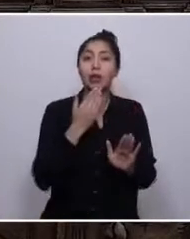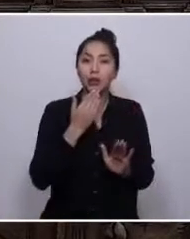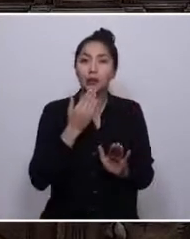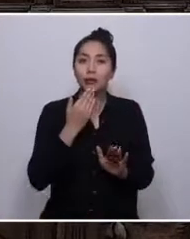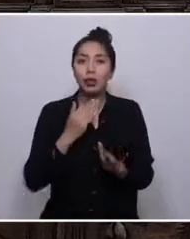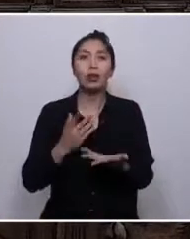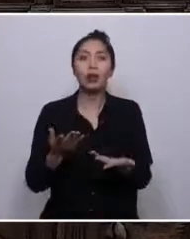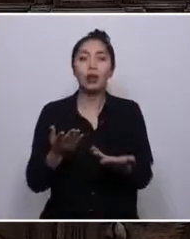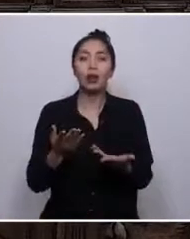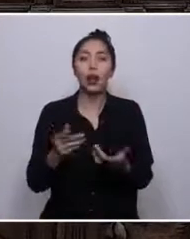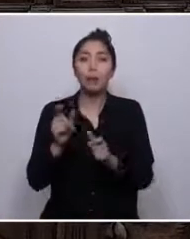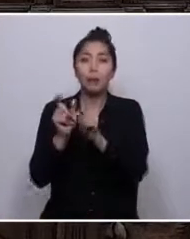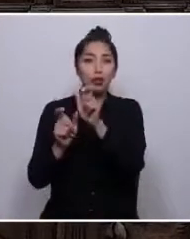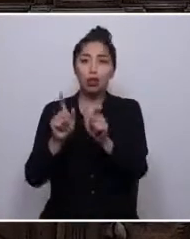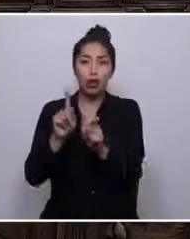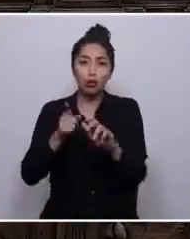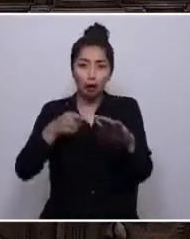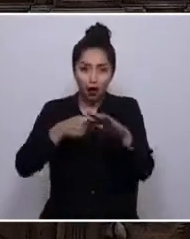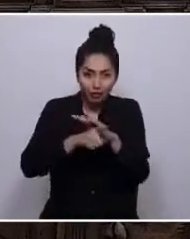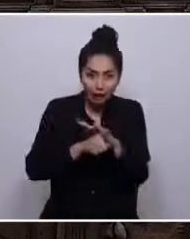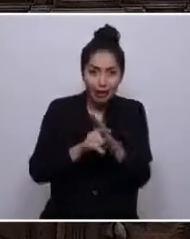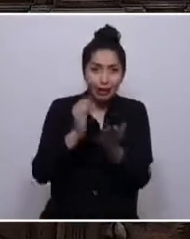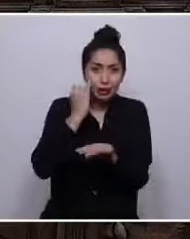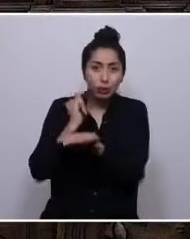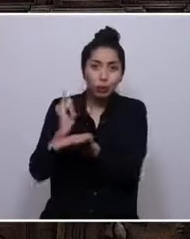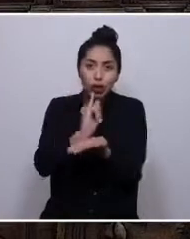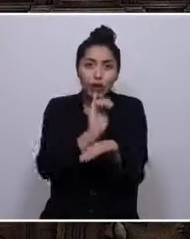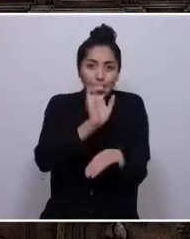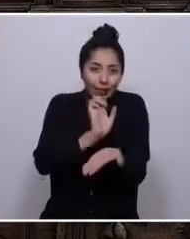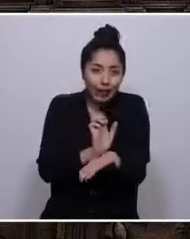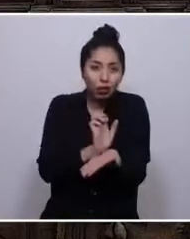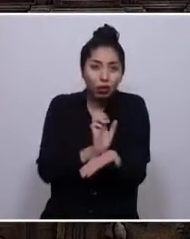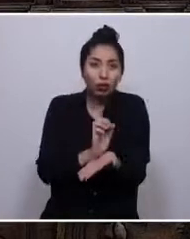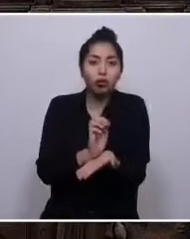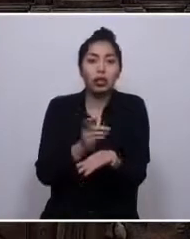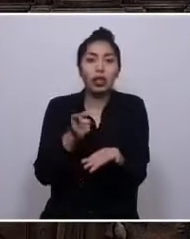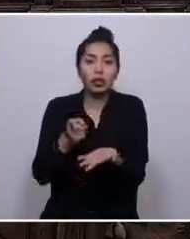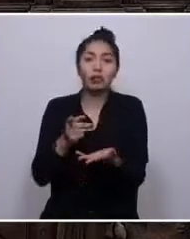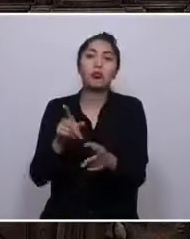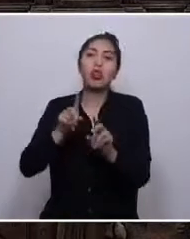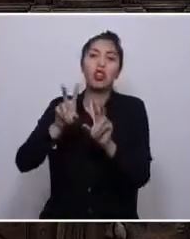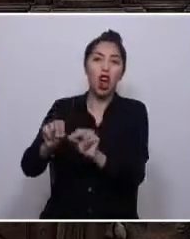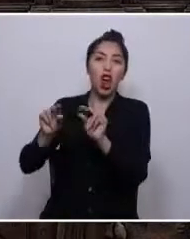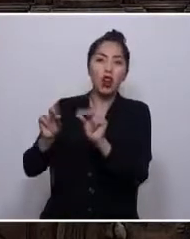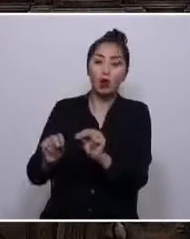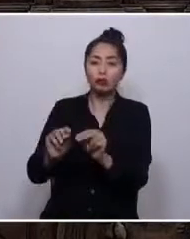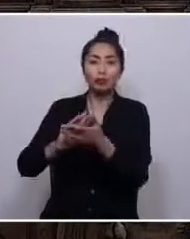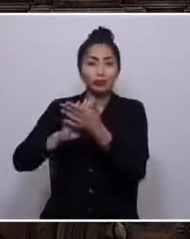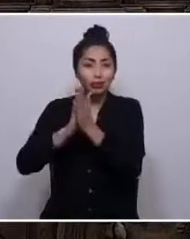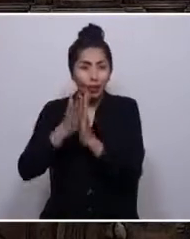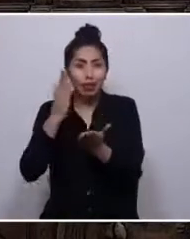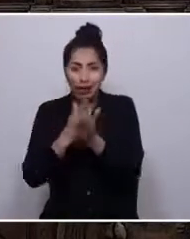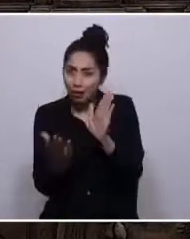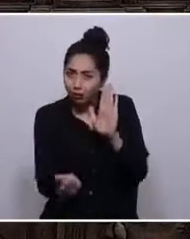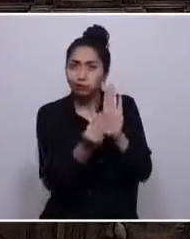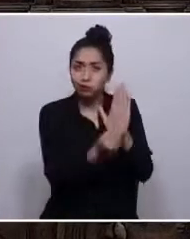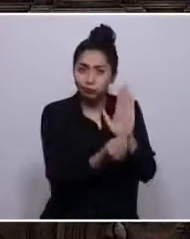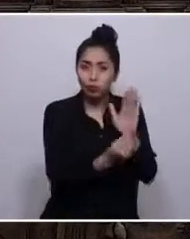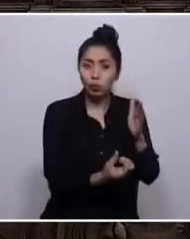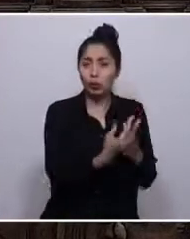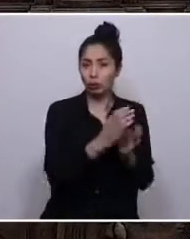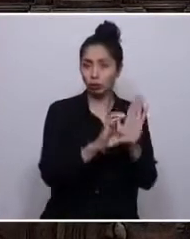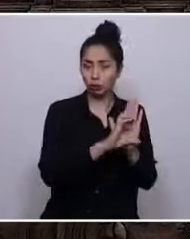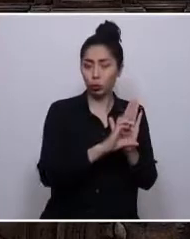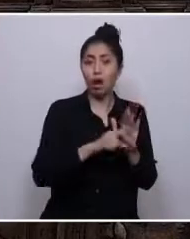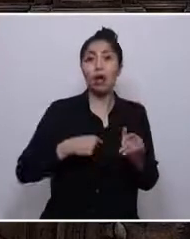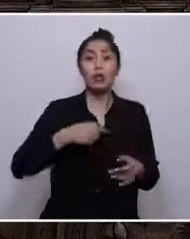instituciones del Estado, aquella que fue negada por siglos. Estamos aquí con profunda alegría de estar diciéndole al país que